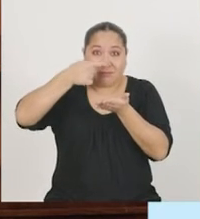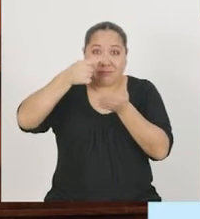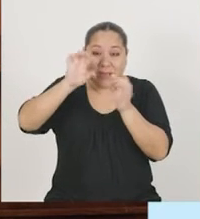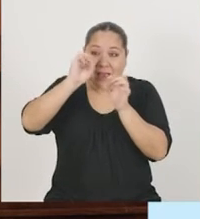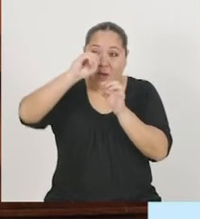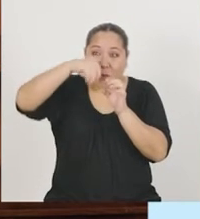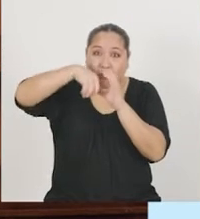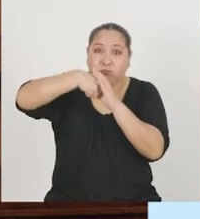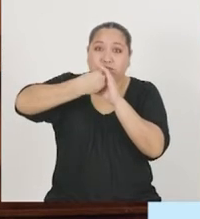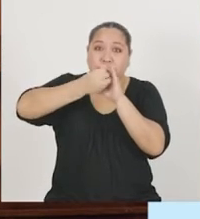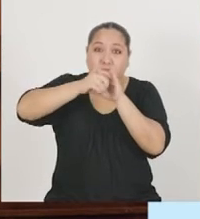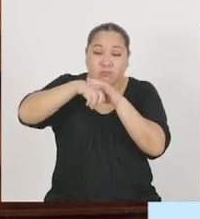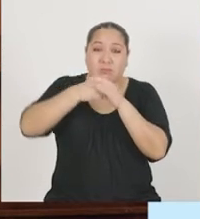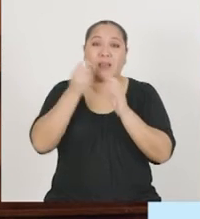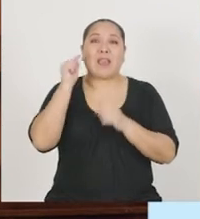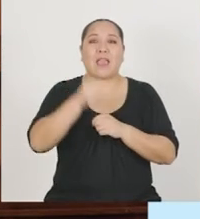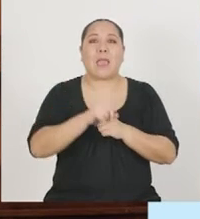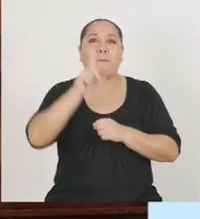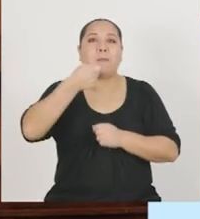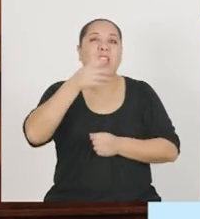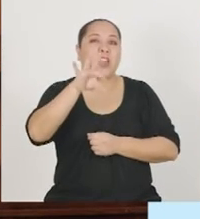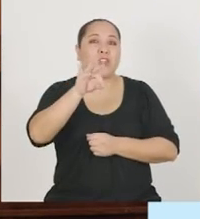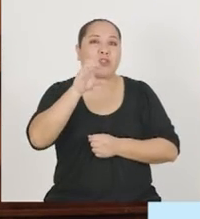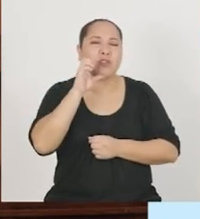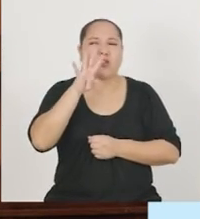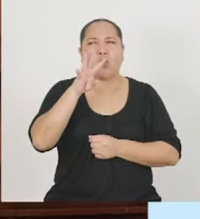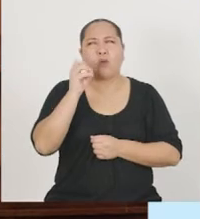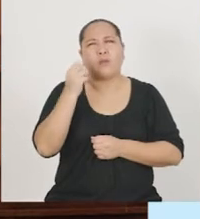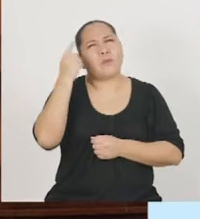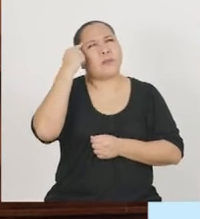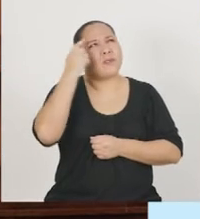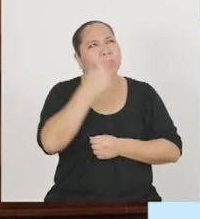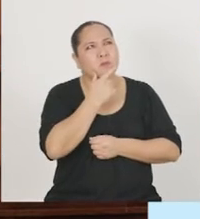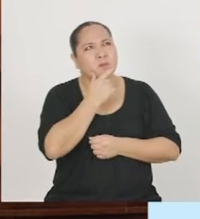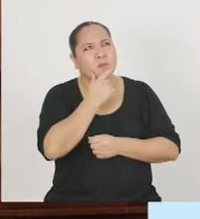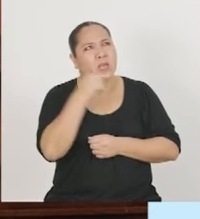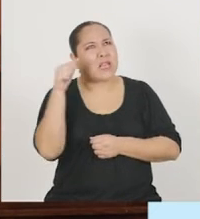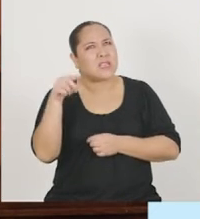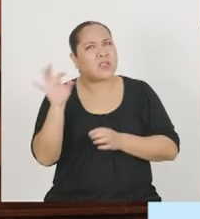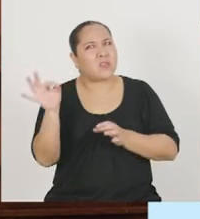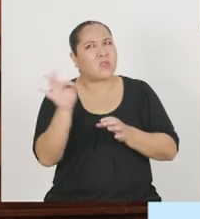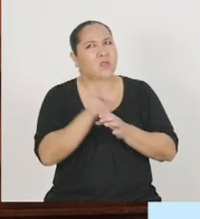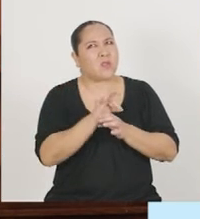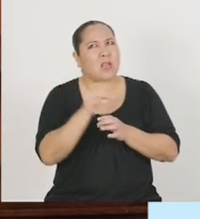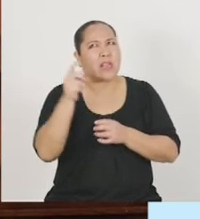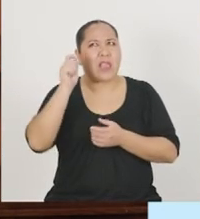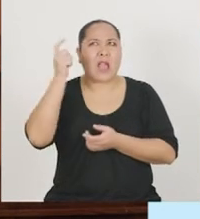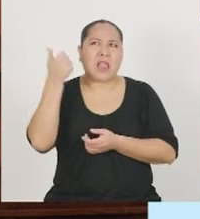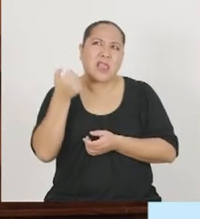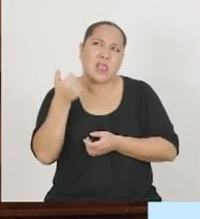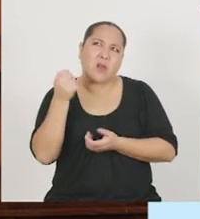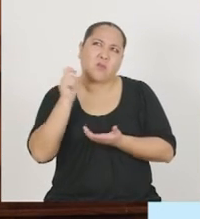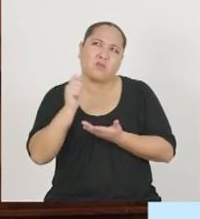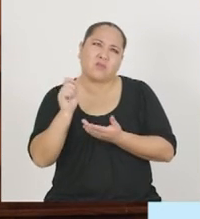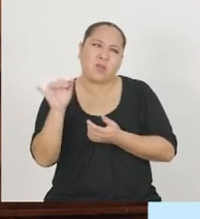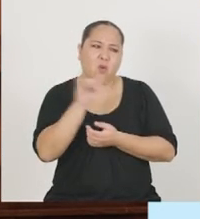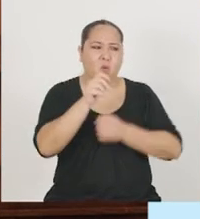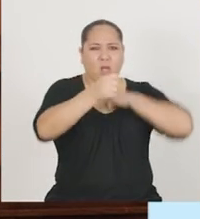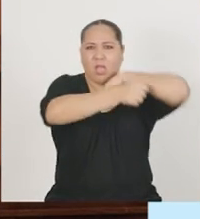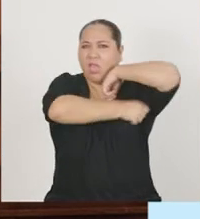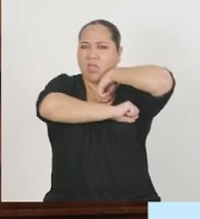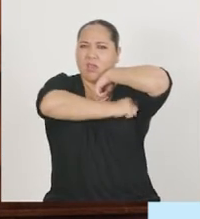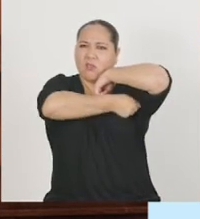rodar. En 1940, ella se planteó. ¿Y si aplicamos el mismo principio al